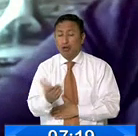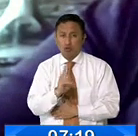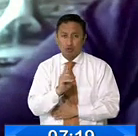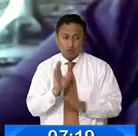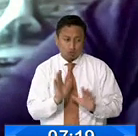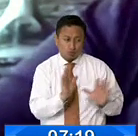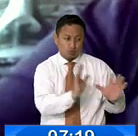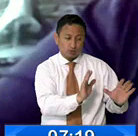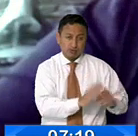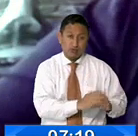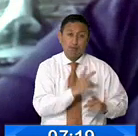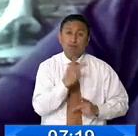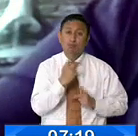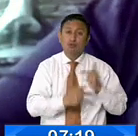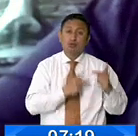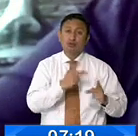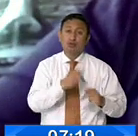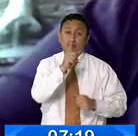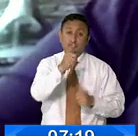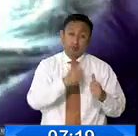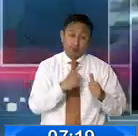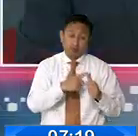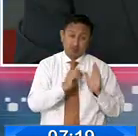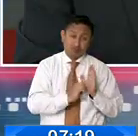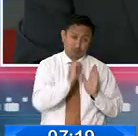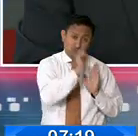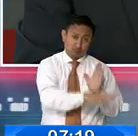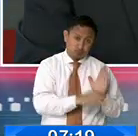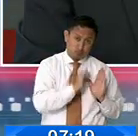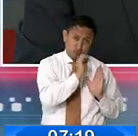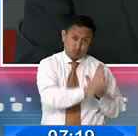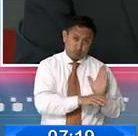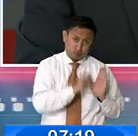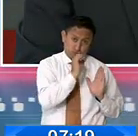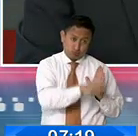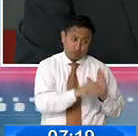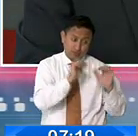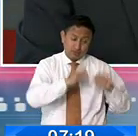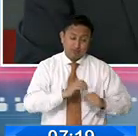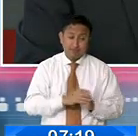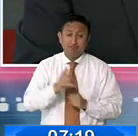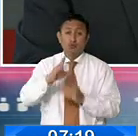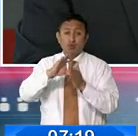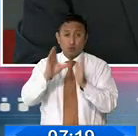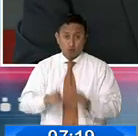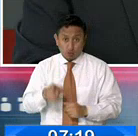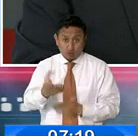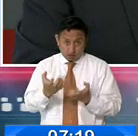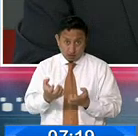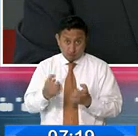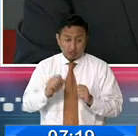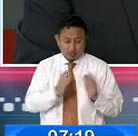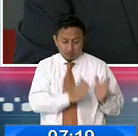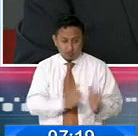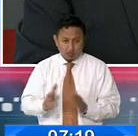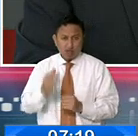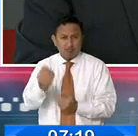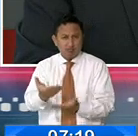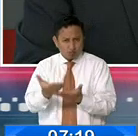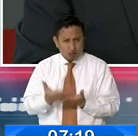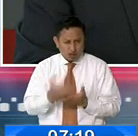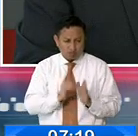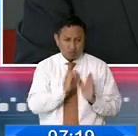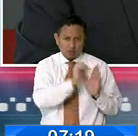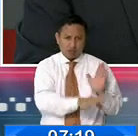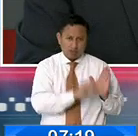se ha generado todo un proceso de donaciones que también se invita a la ciudadanía a hacerlo de manera ordenada. Y